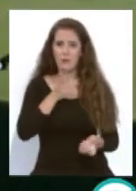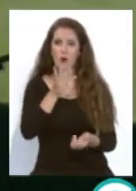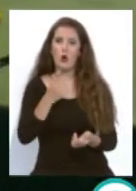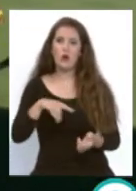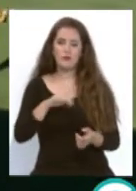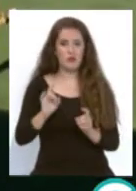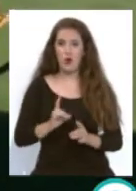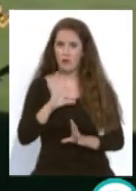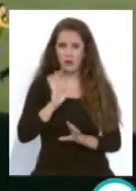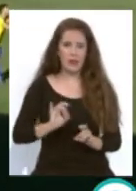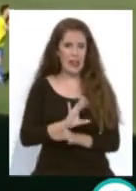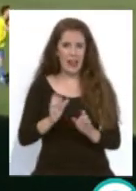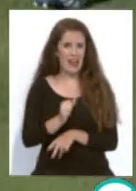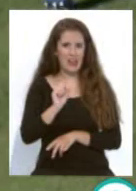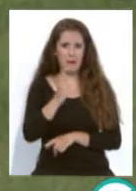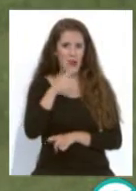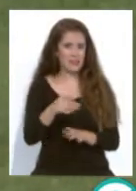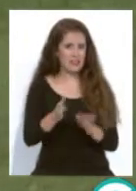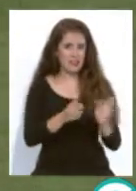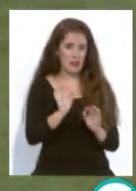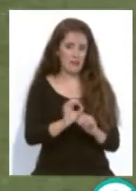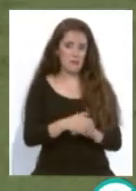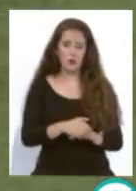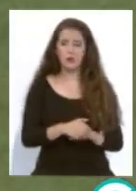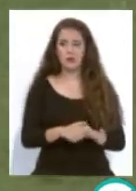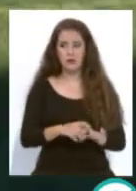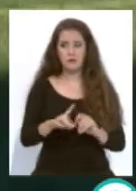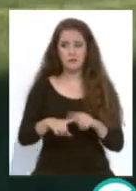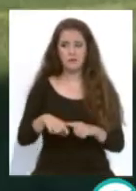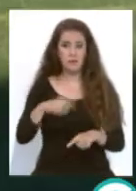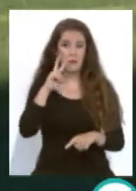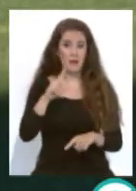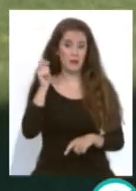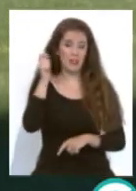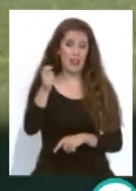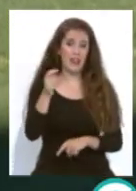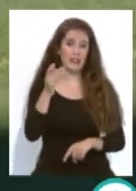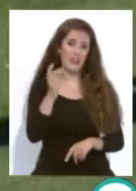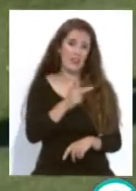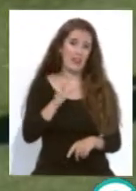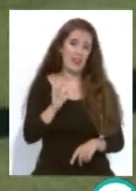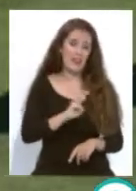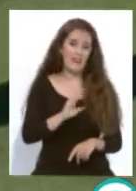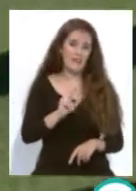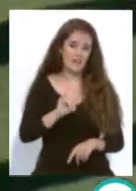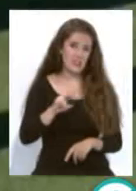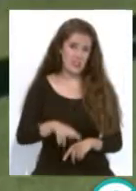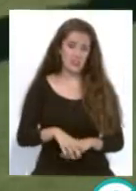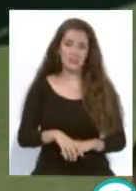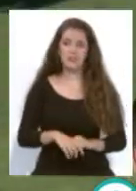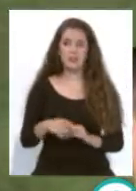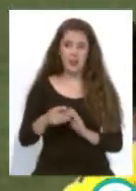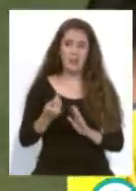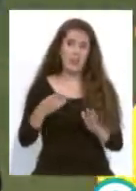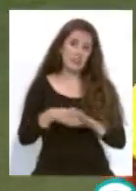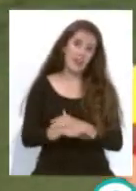del primer tiempo y junto con un par de llegadas más pues aquí vemos la tarjeta de Kevin al lateral derecho ese número 2 una entrada Javi Navarro